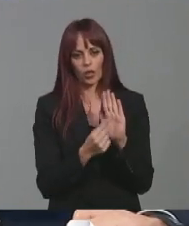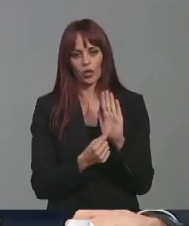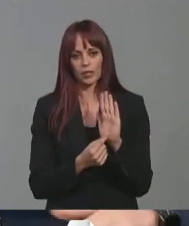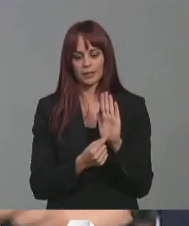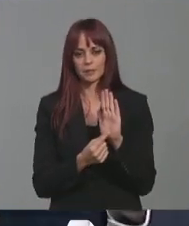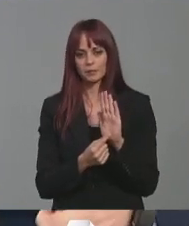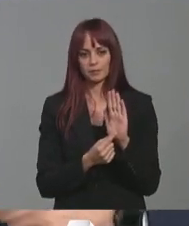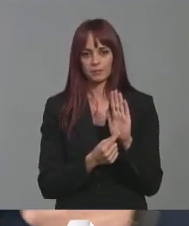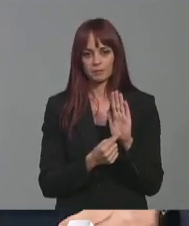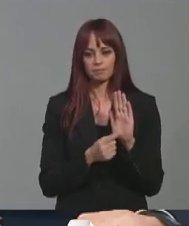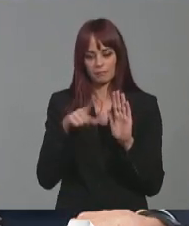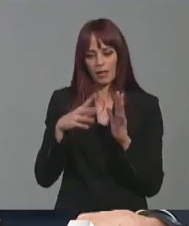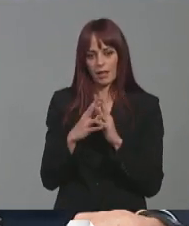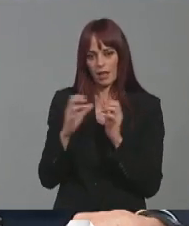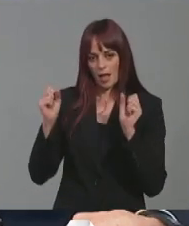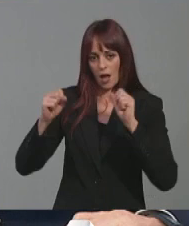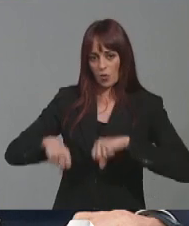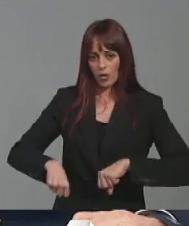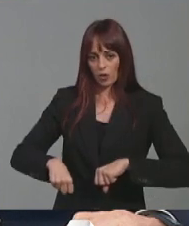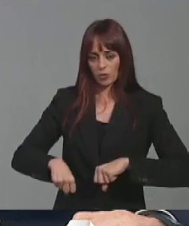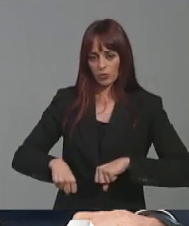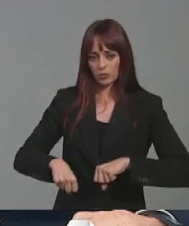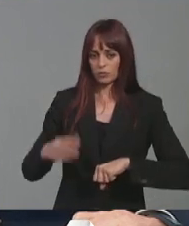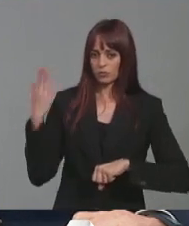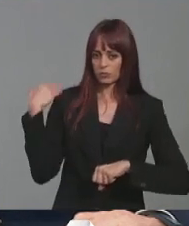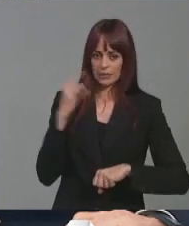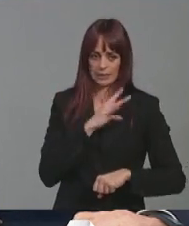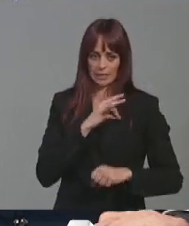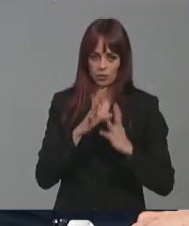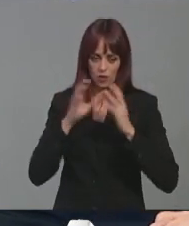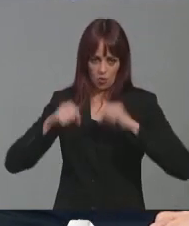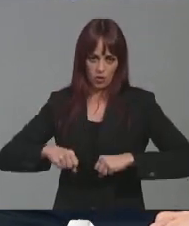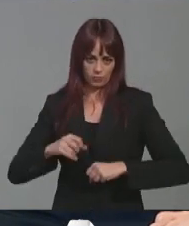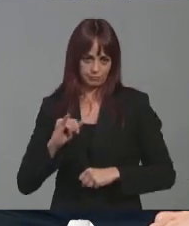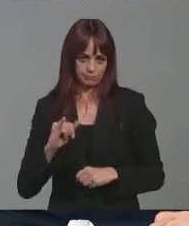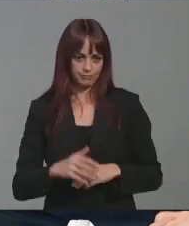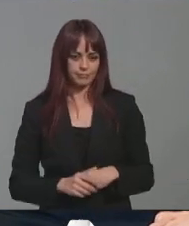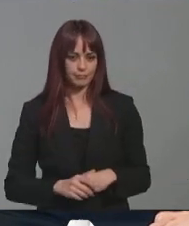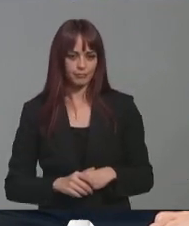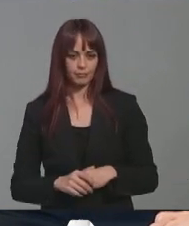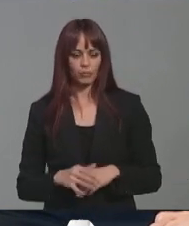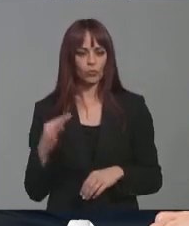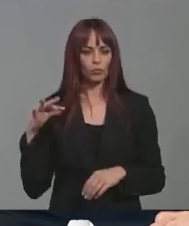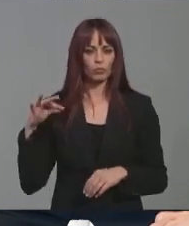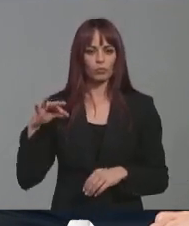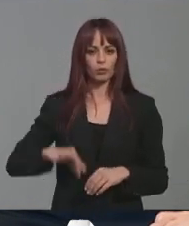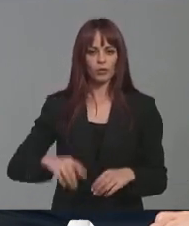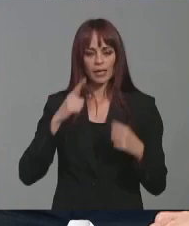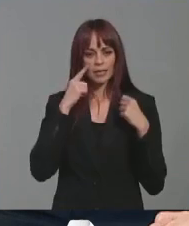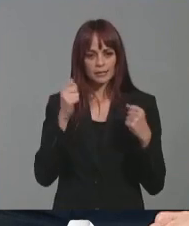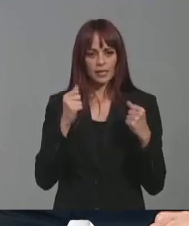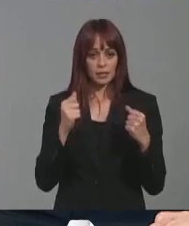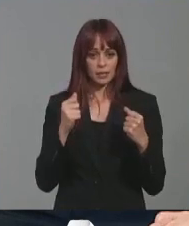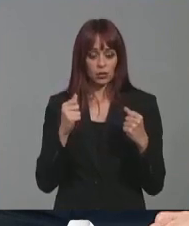llevado a cabo con unos acuerdos que como bien sabe se establecieron con los sindicatos. Por cierto, ¿cuántos profesionales sanitarios se van a